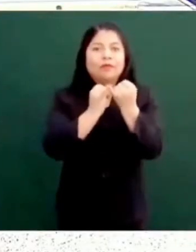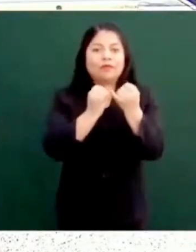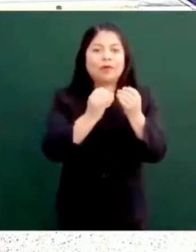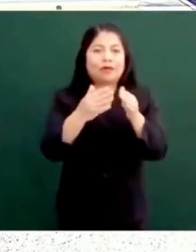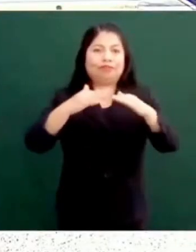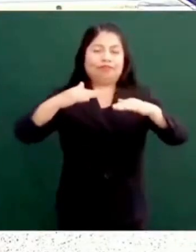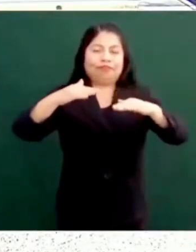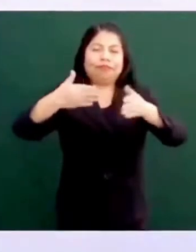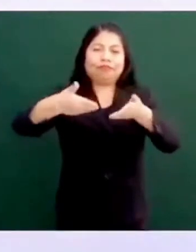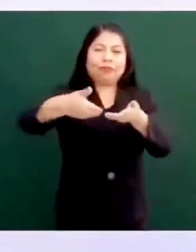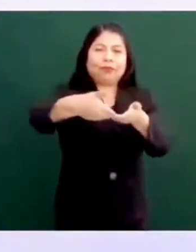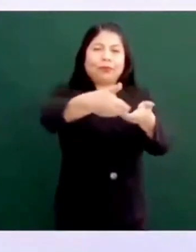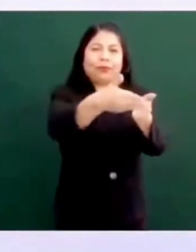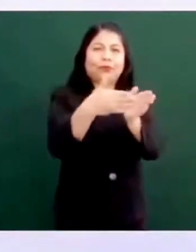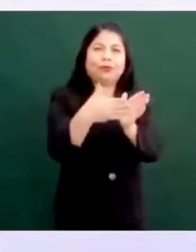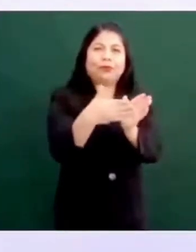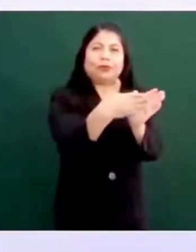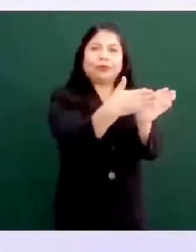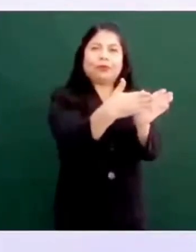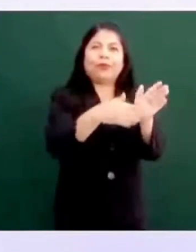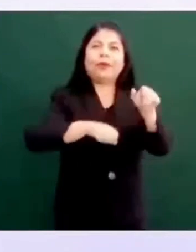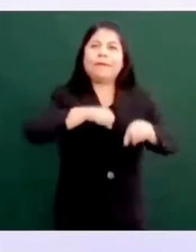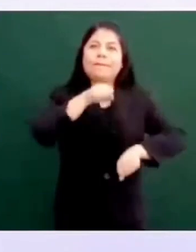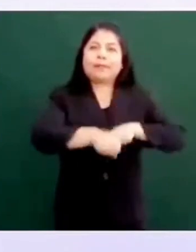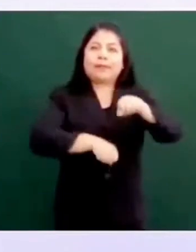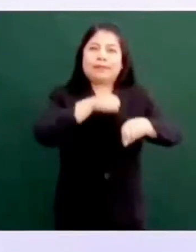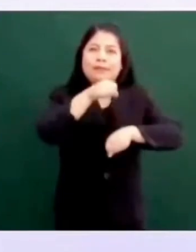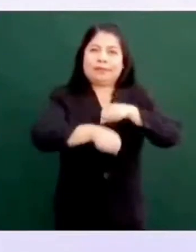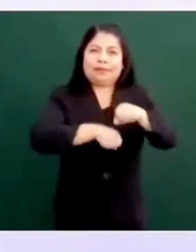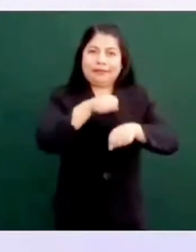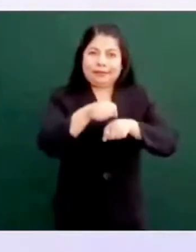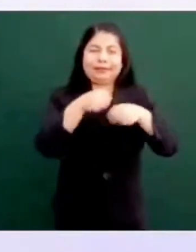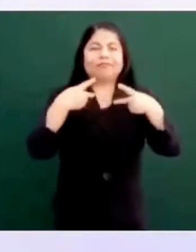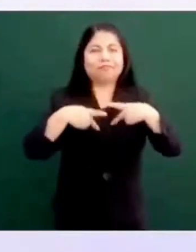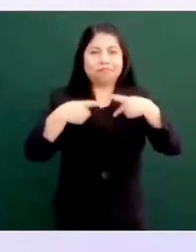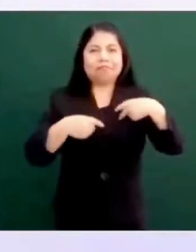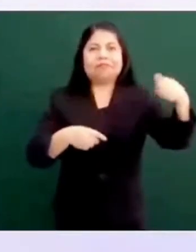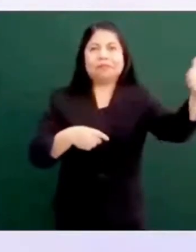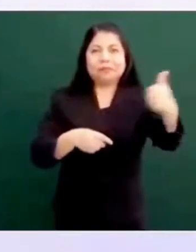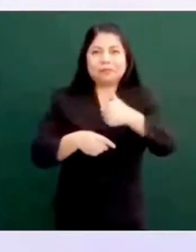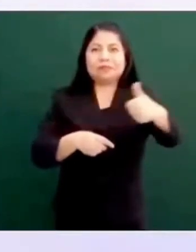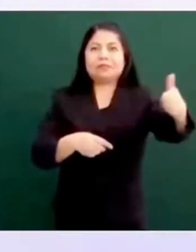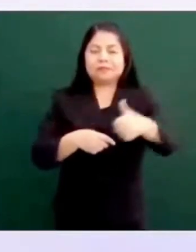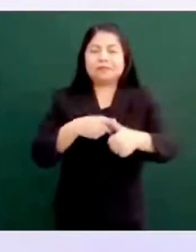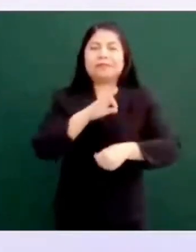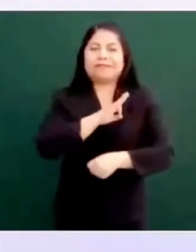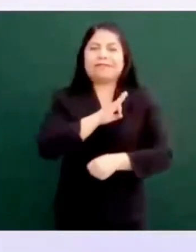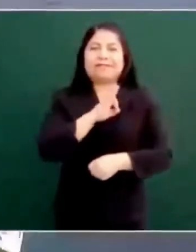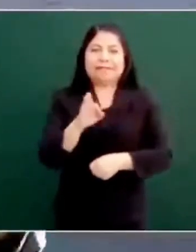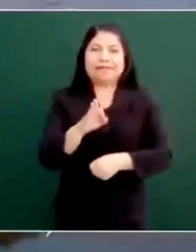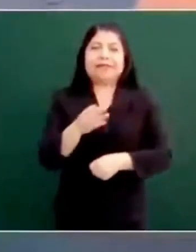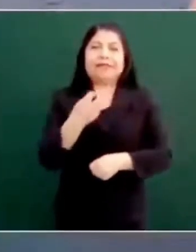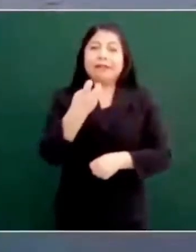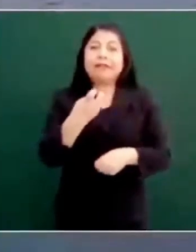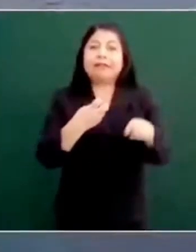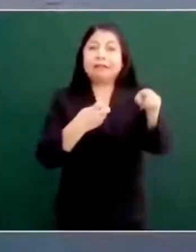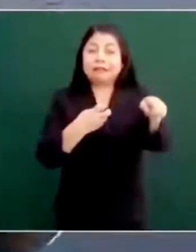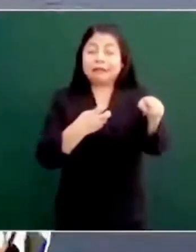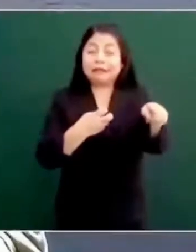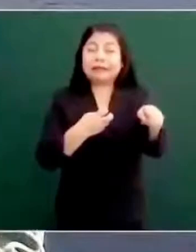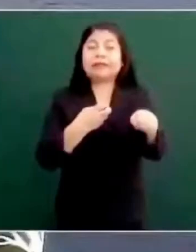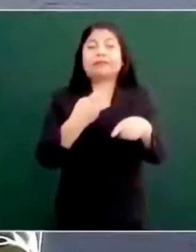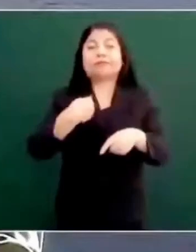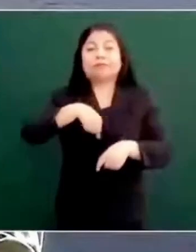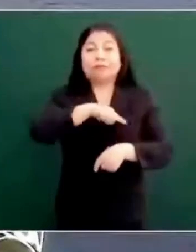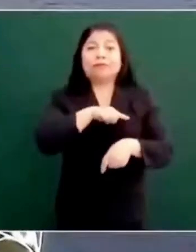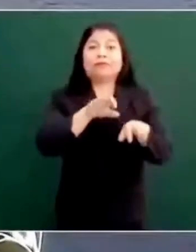directamente hasta la zona de Ixcabal. Y ahí en Ixcabal, dentro del programa de mejoramiento de zonas arqueológicas, estaremos construyendo, además del trabajo que